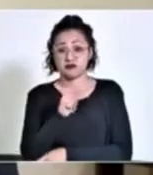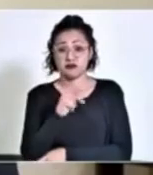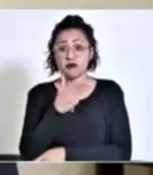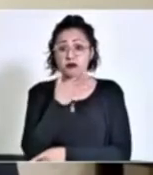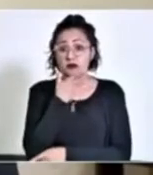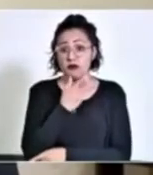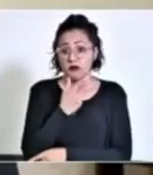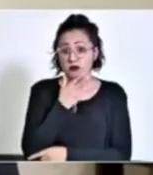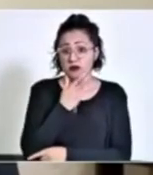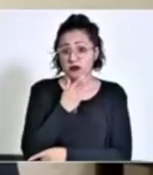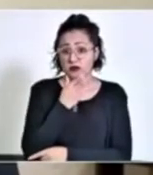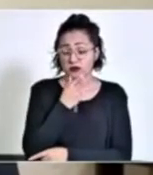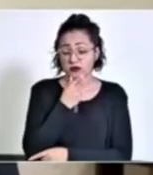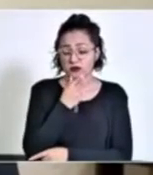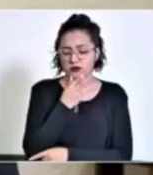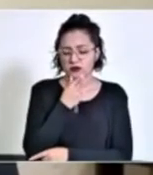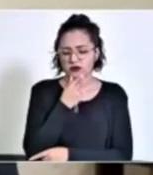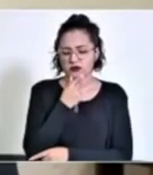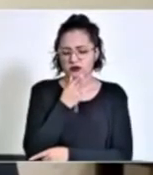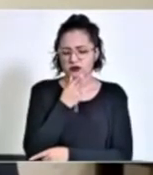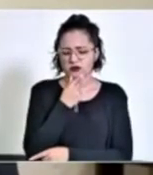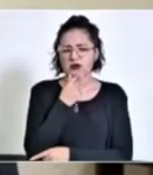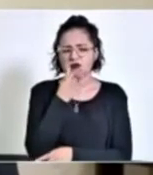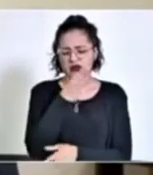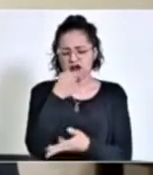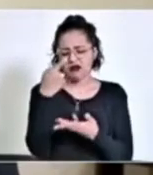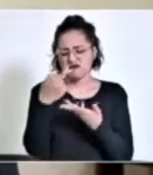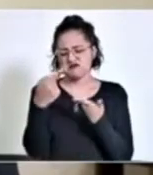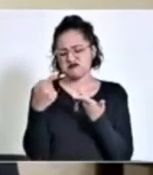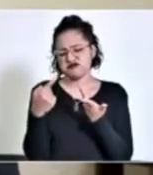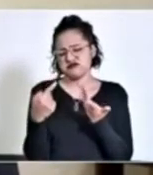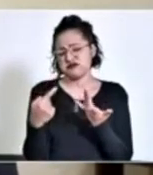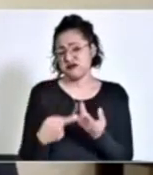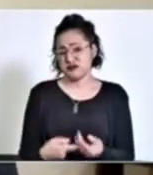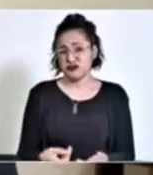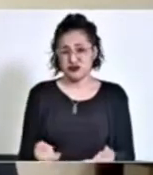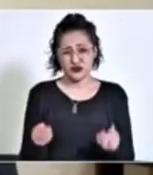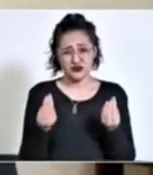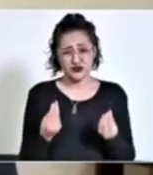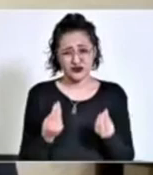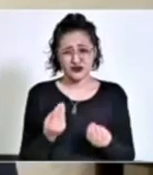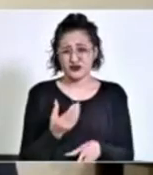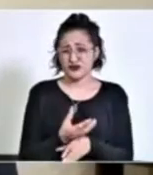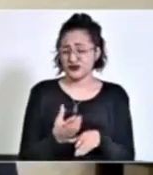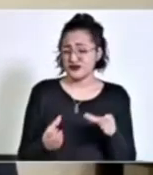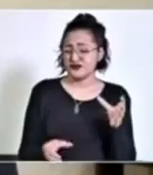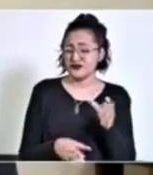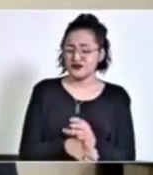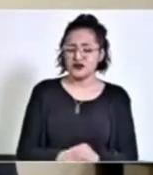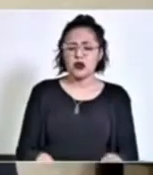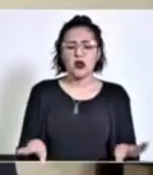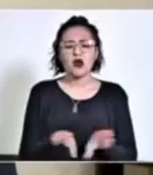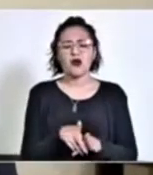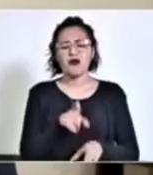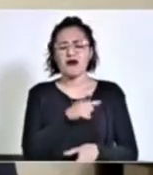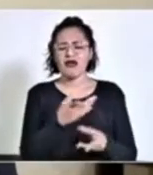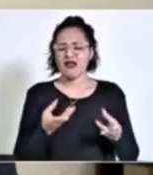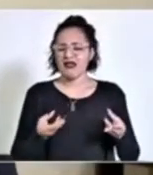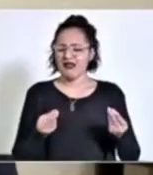que dar cuentas sobre cómo se gastó